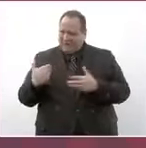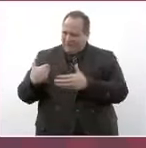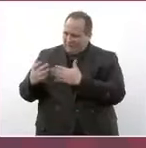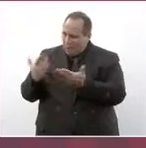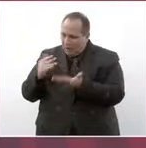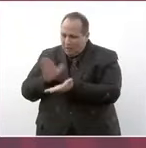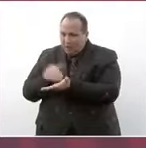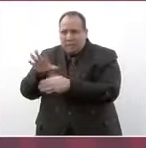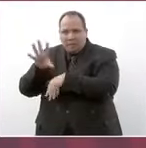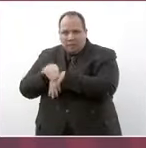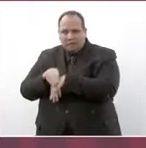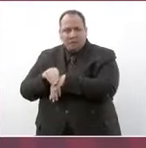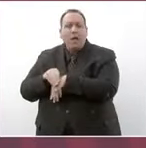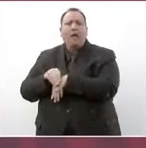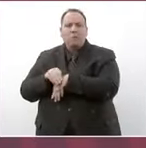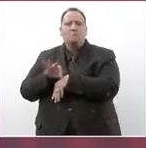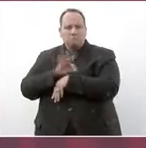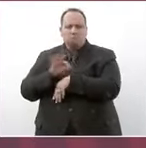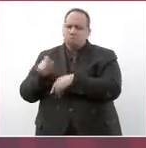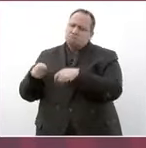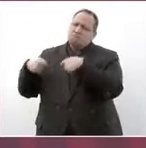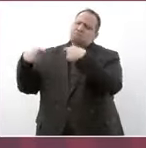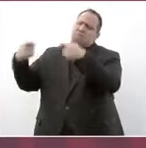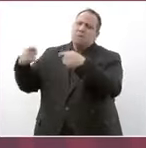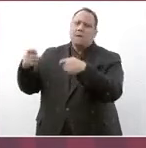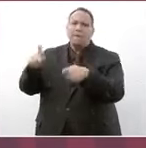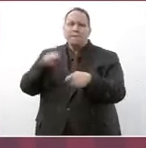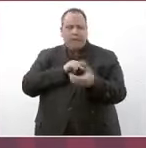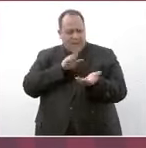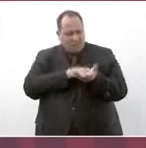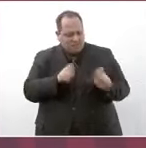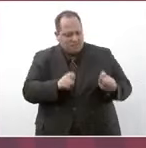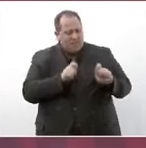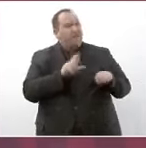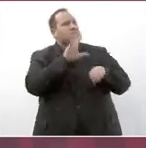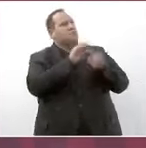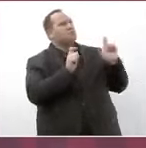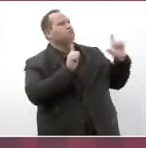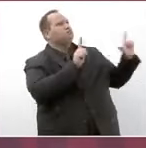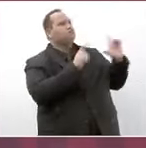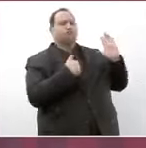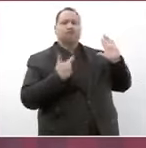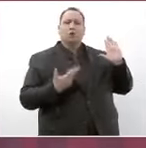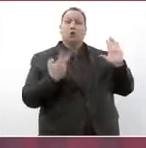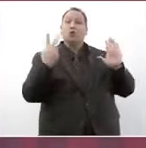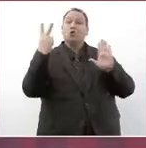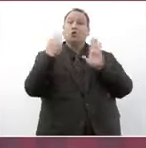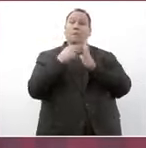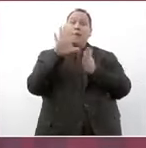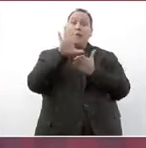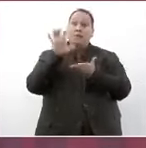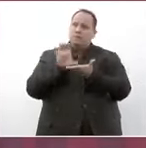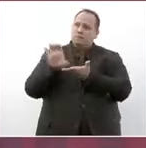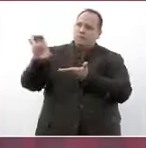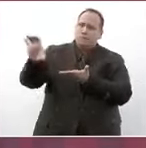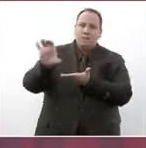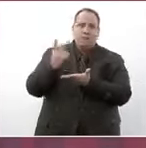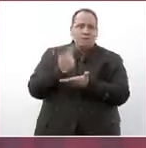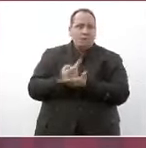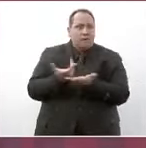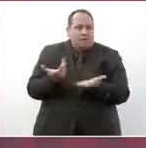pueda tener sus papeles por dos mil quinientos pesos